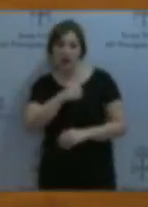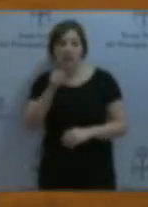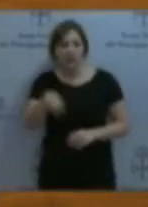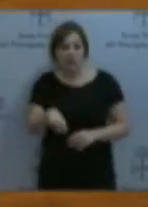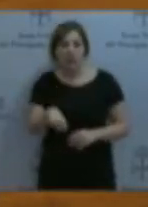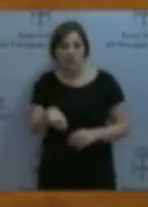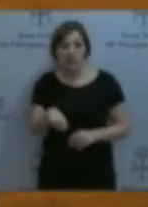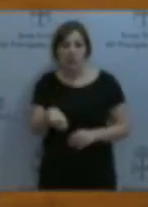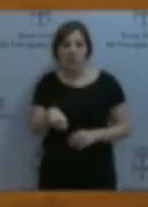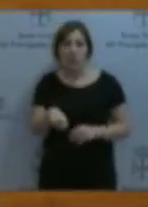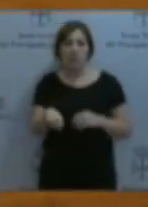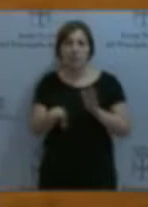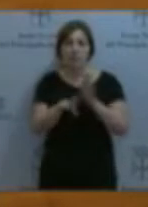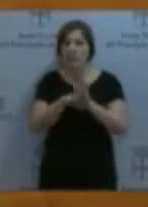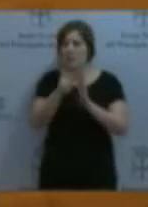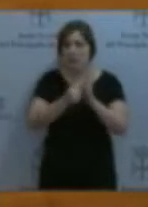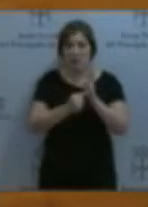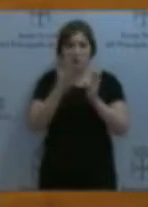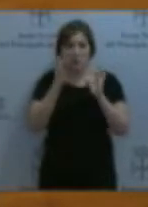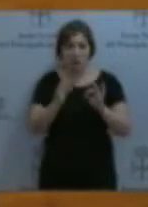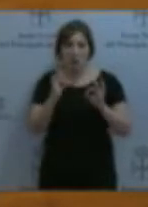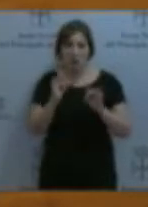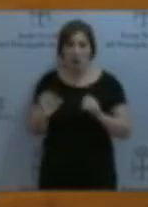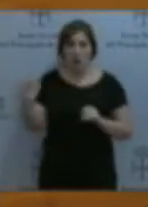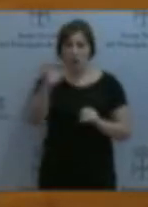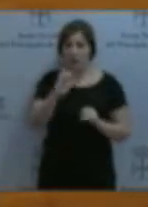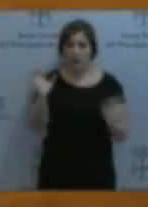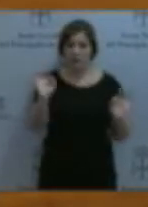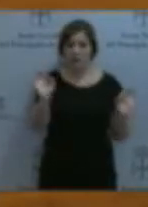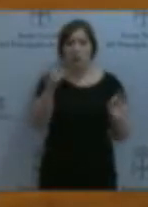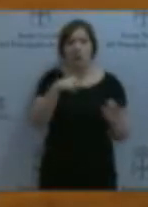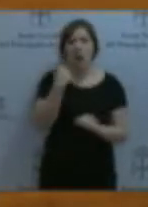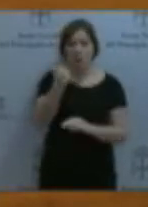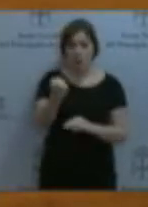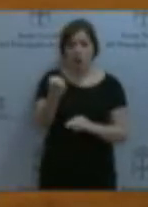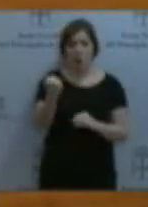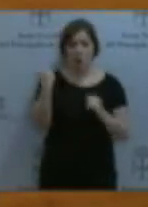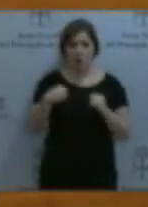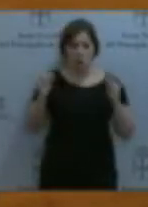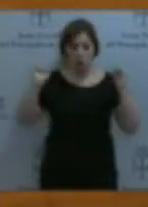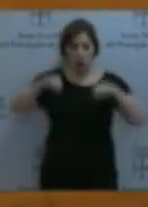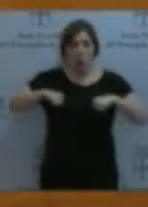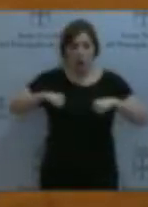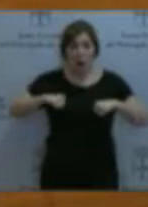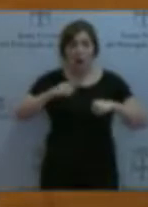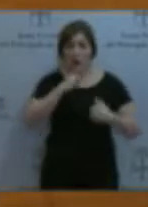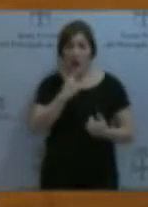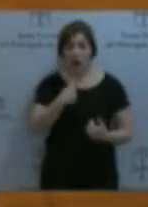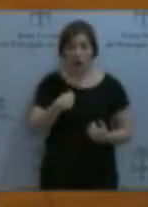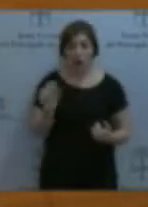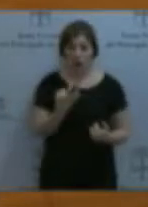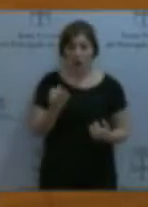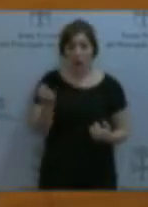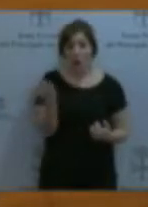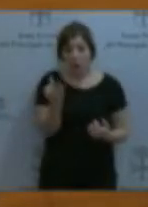no mantienen los principios de precaución europeos. Ustedes apoyaron este tratado y, sin embargo, ahora nos vienen a decir que tenemos que